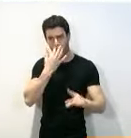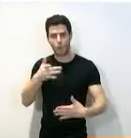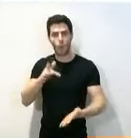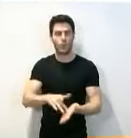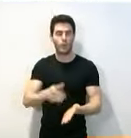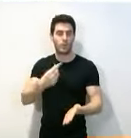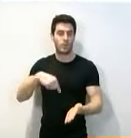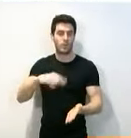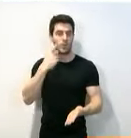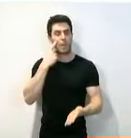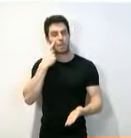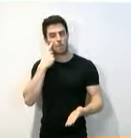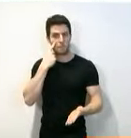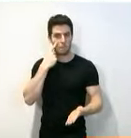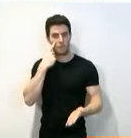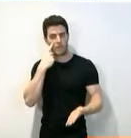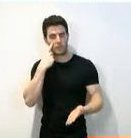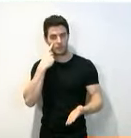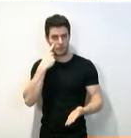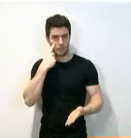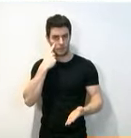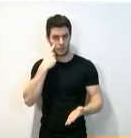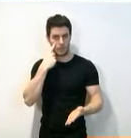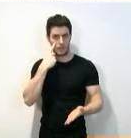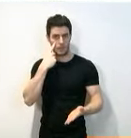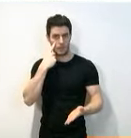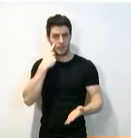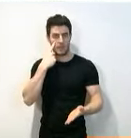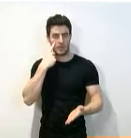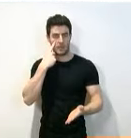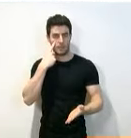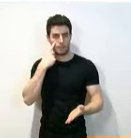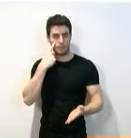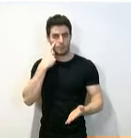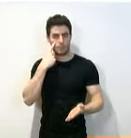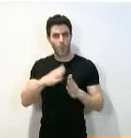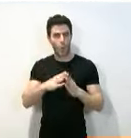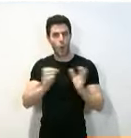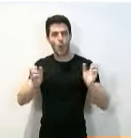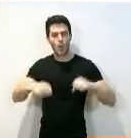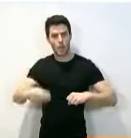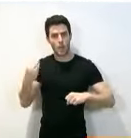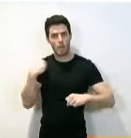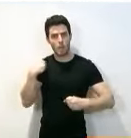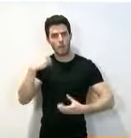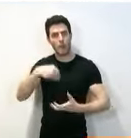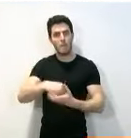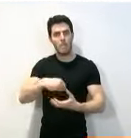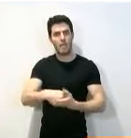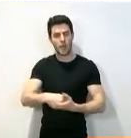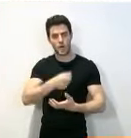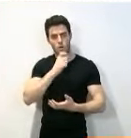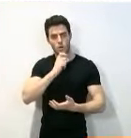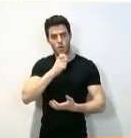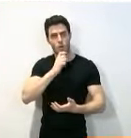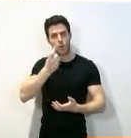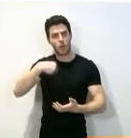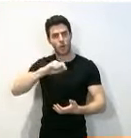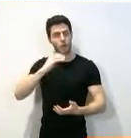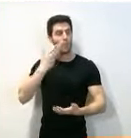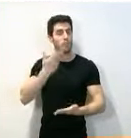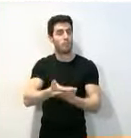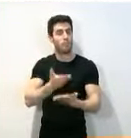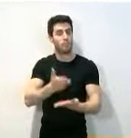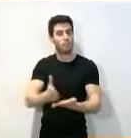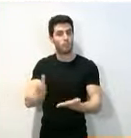cómo vamos a implantar esa conciliación, por la que estoy segura todos reivindicamos y todos